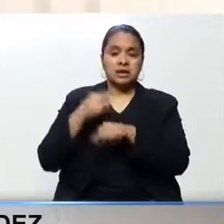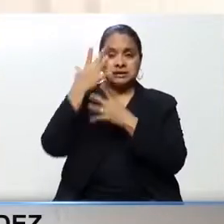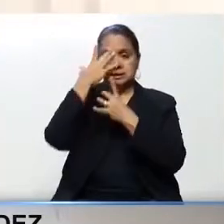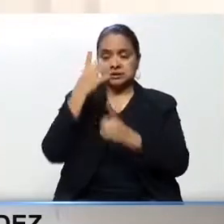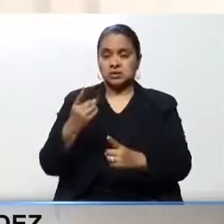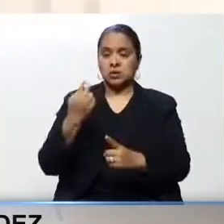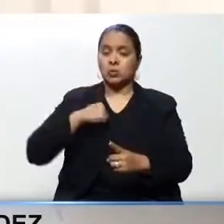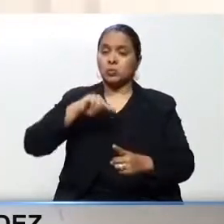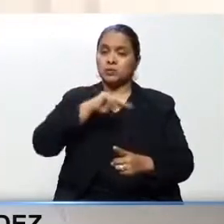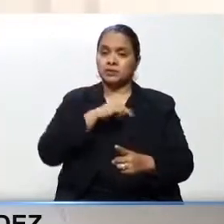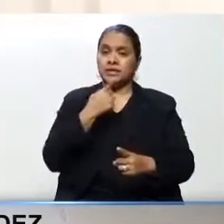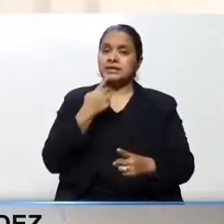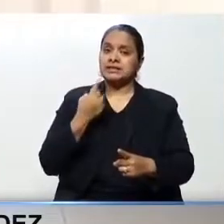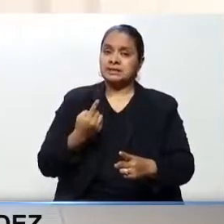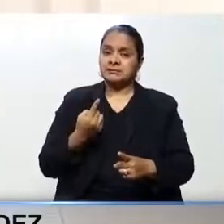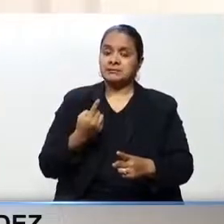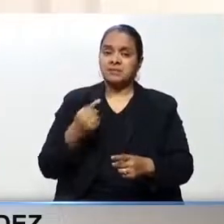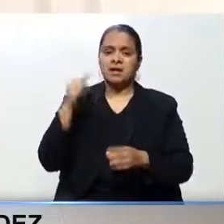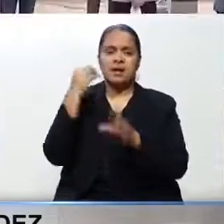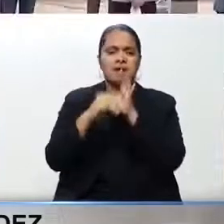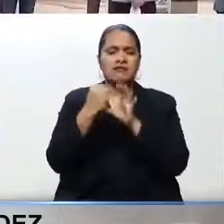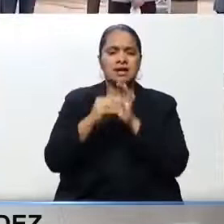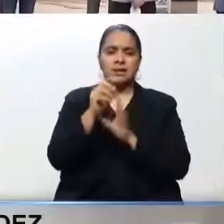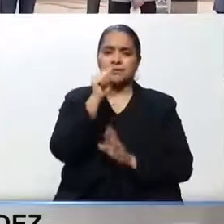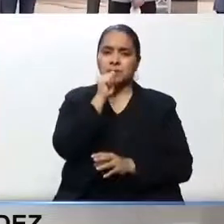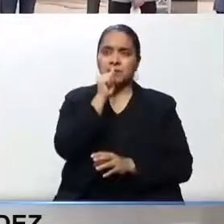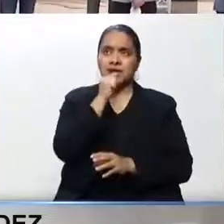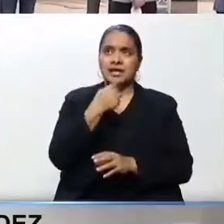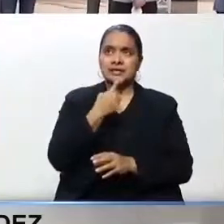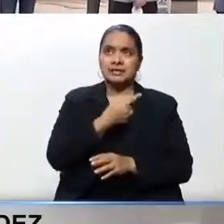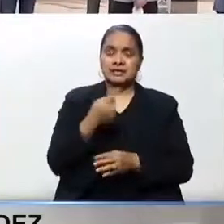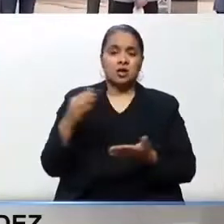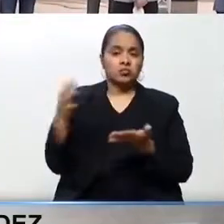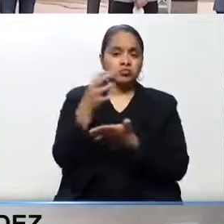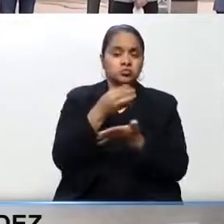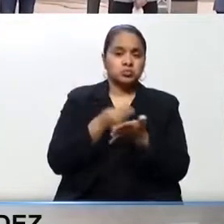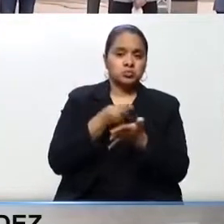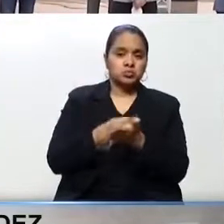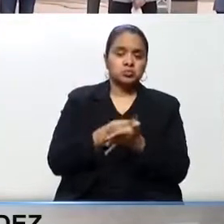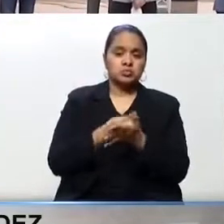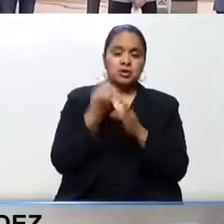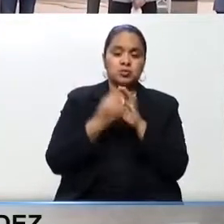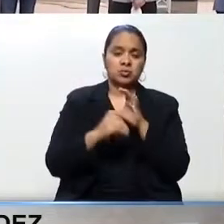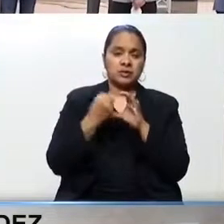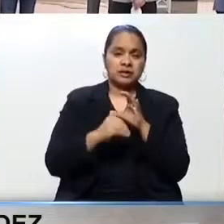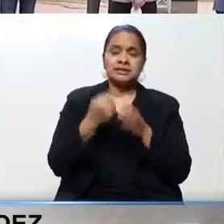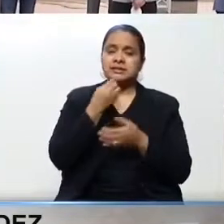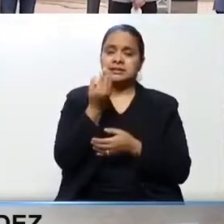en conjunto con la banca privada, con las cooperativas, una serie de medidas.